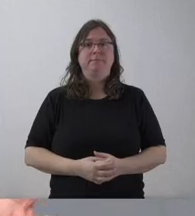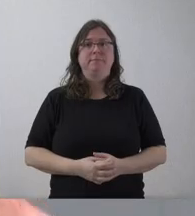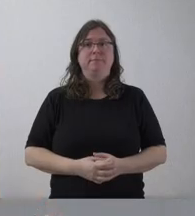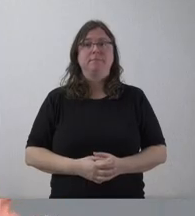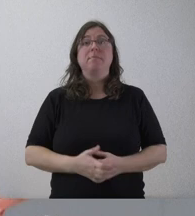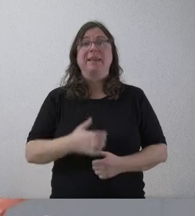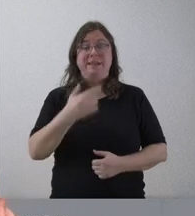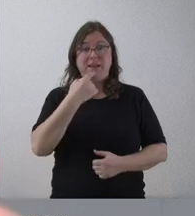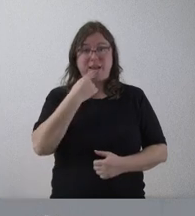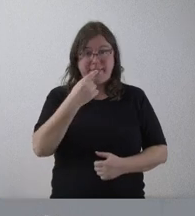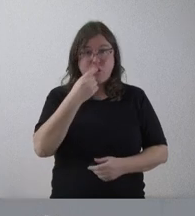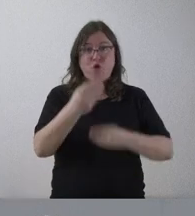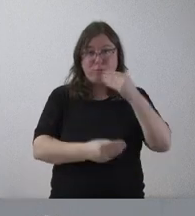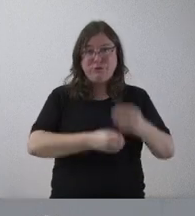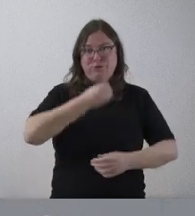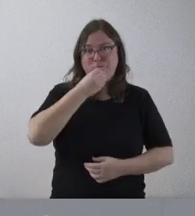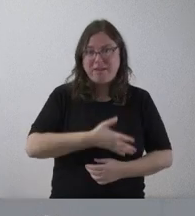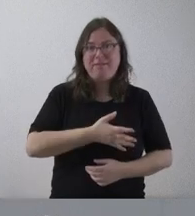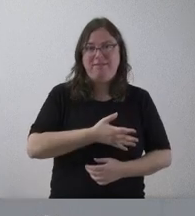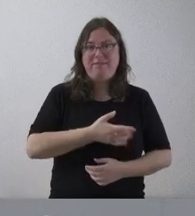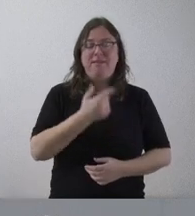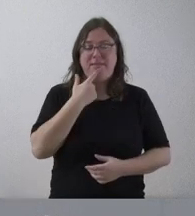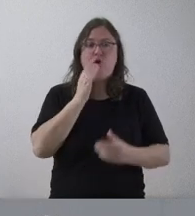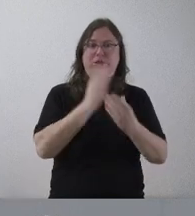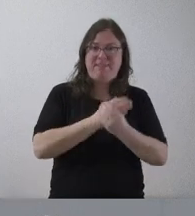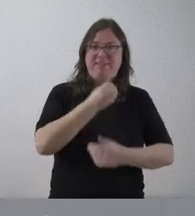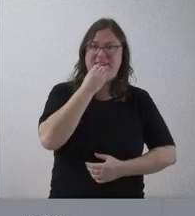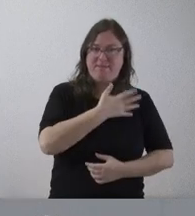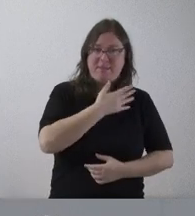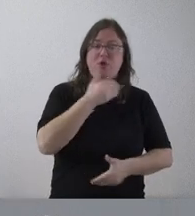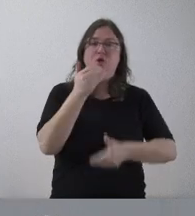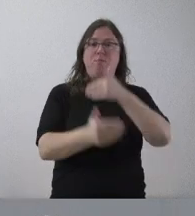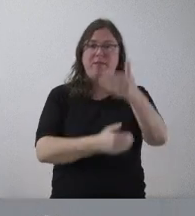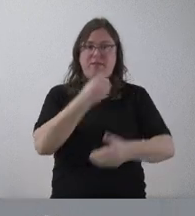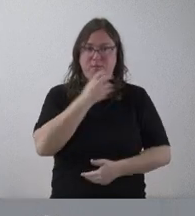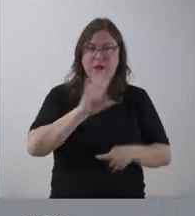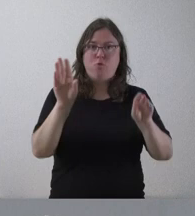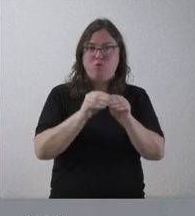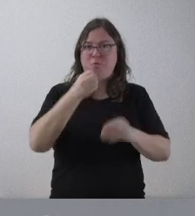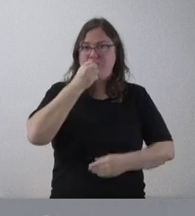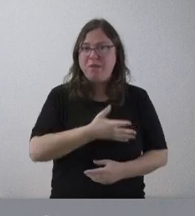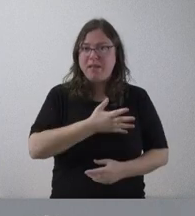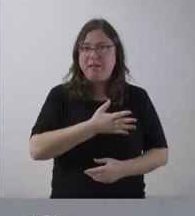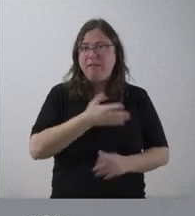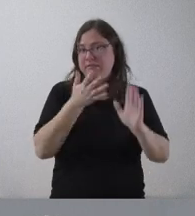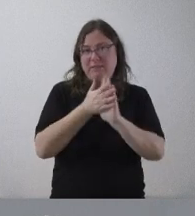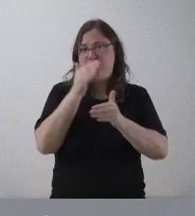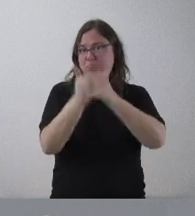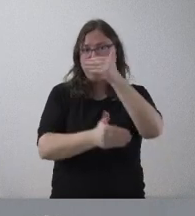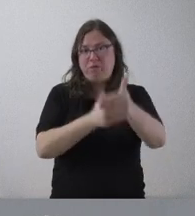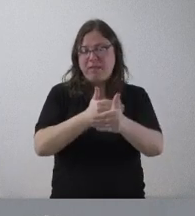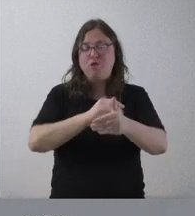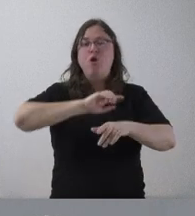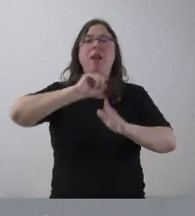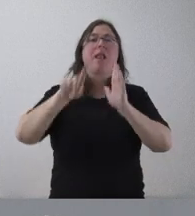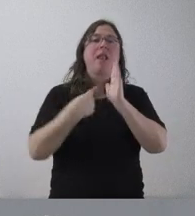Si le digo que hemos hecho bien el expediente y que hemos hecho bien el procedimiento de conclusión y conforme a la ley, es que el procedimiento está conforme a la